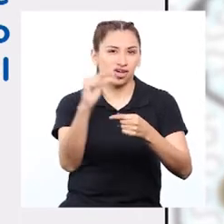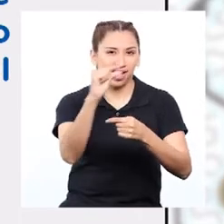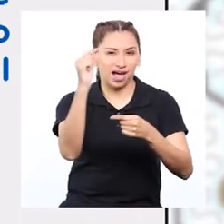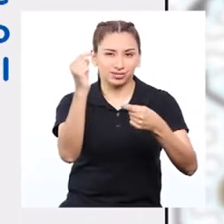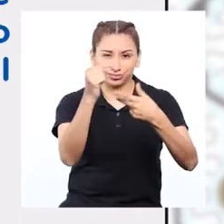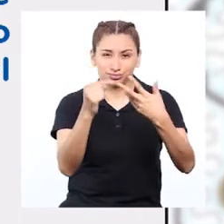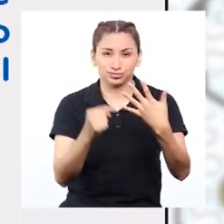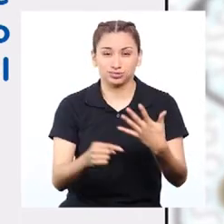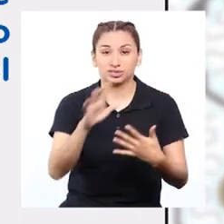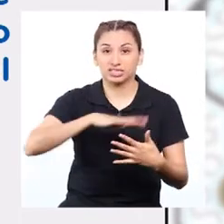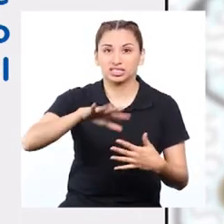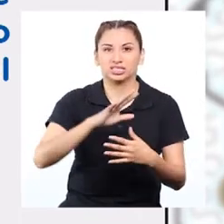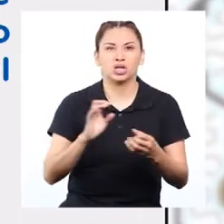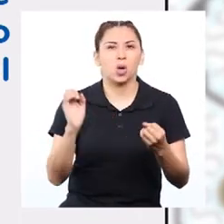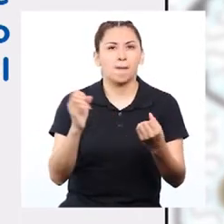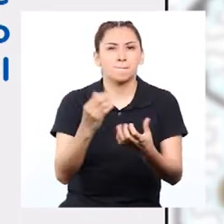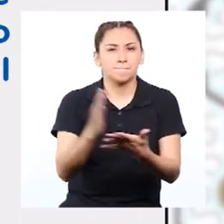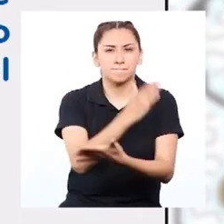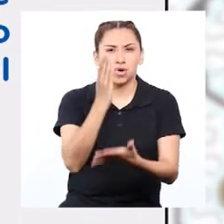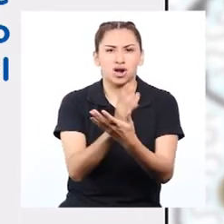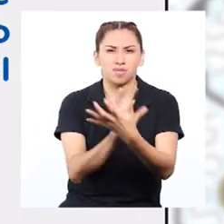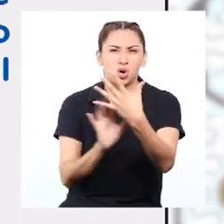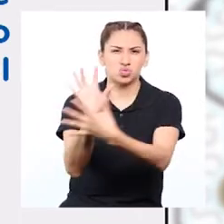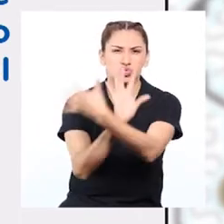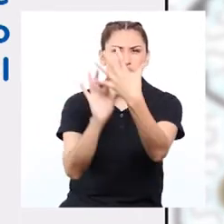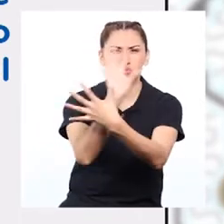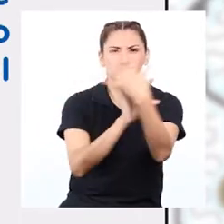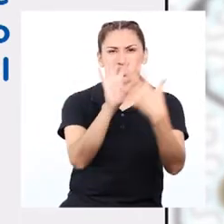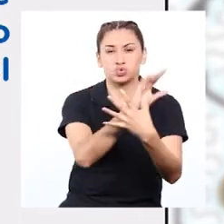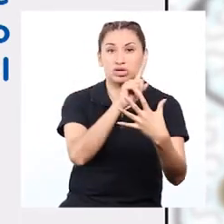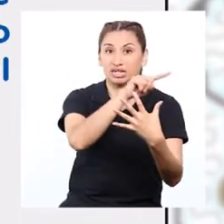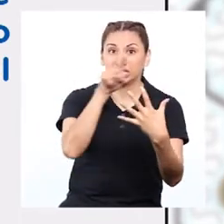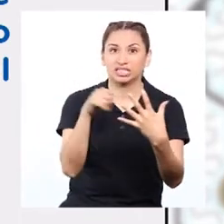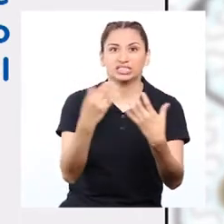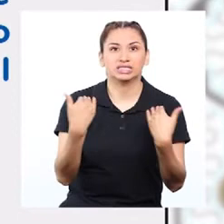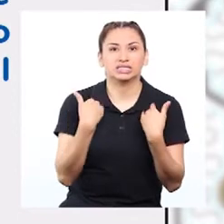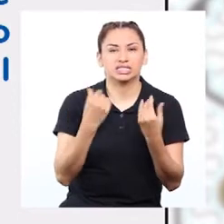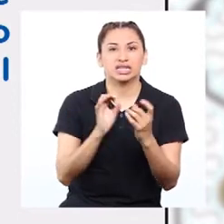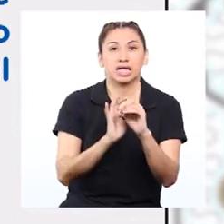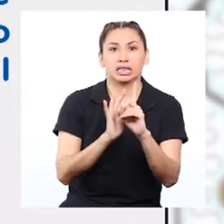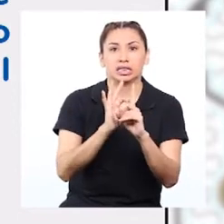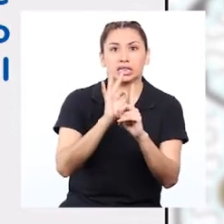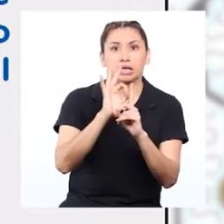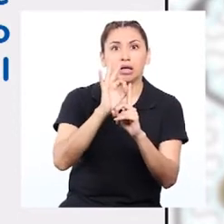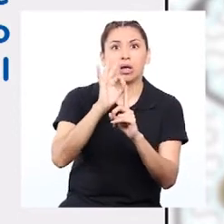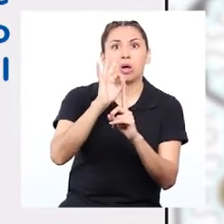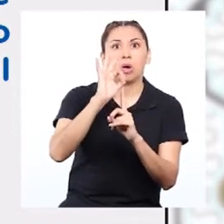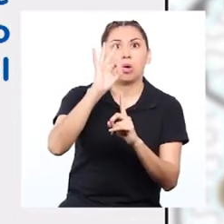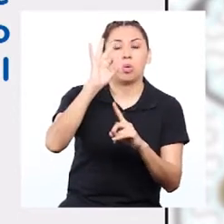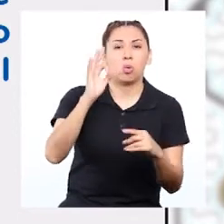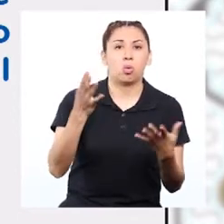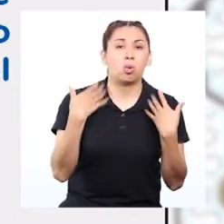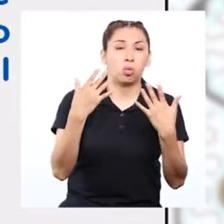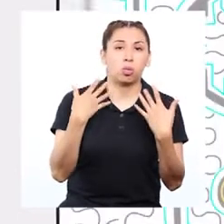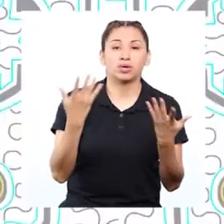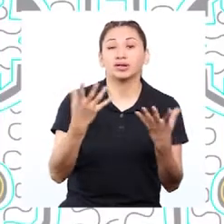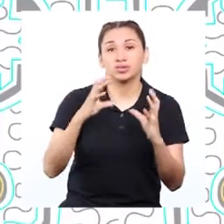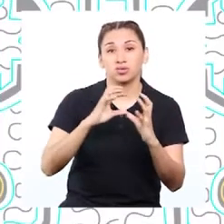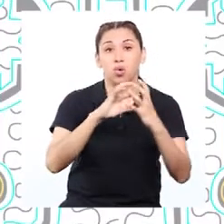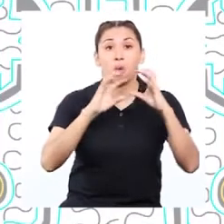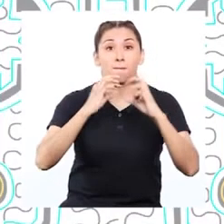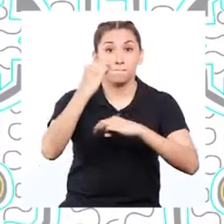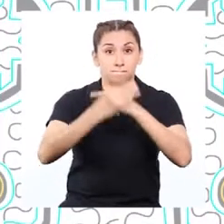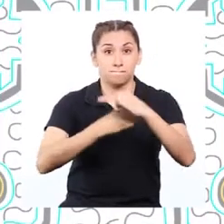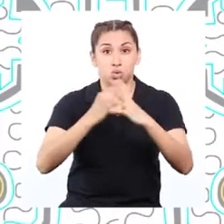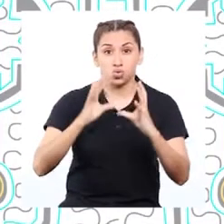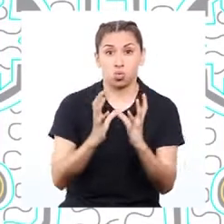alteran el efecto invernadero y como consecuencia produce incremento de la temperatura y hace